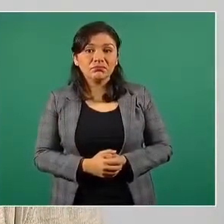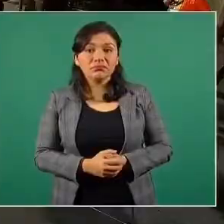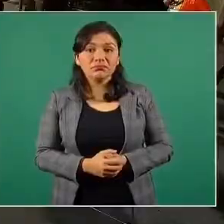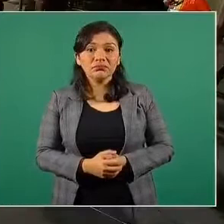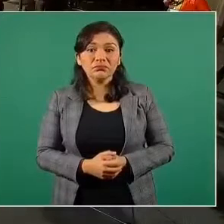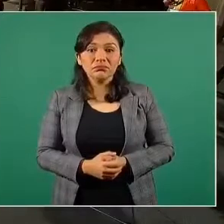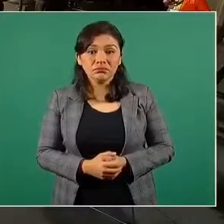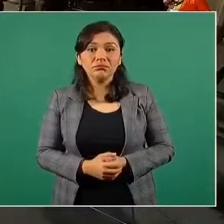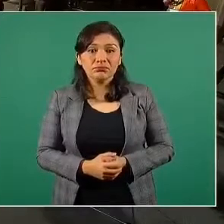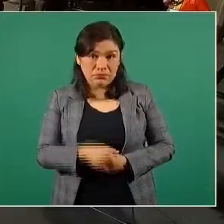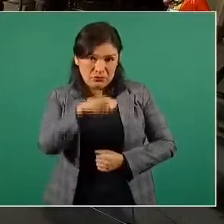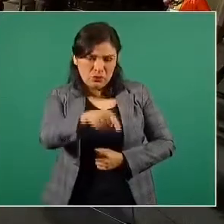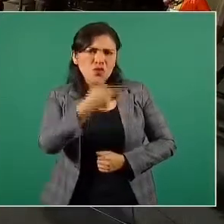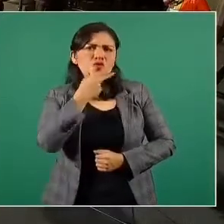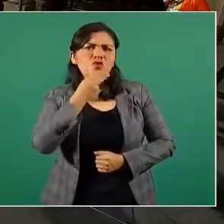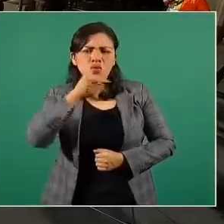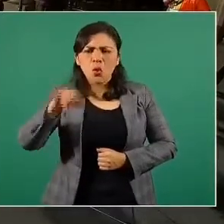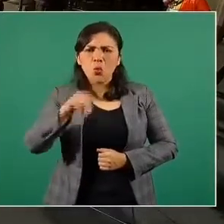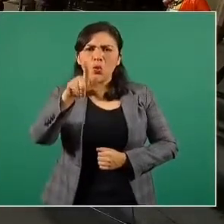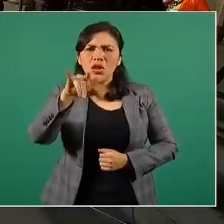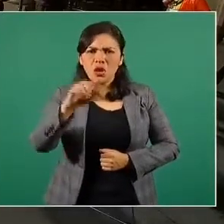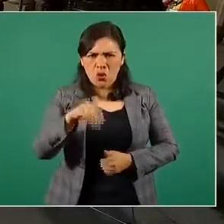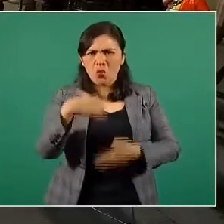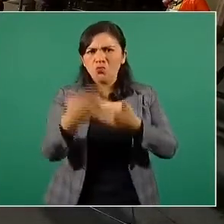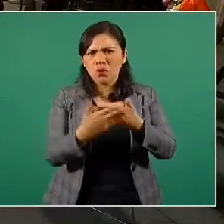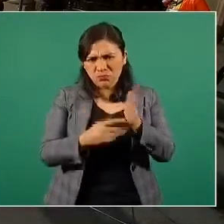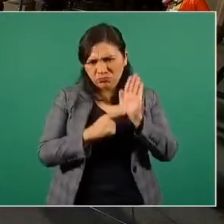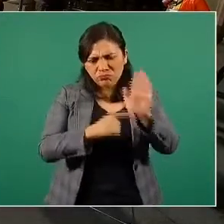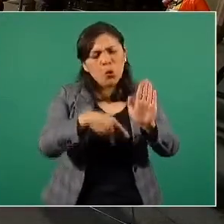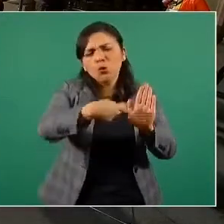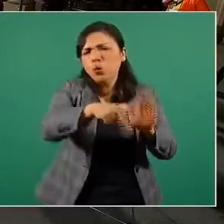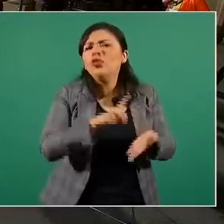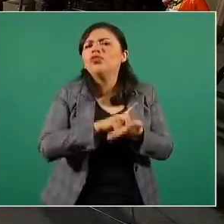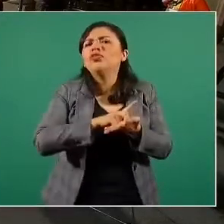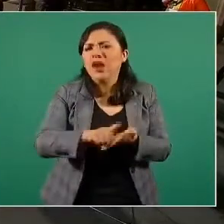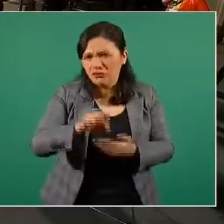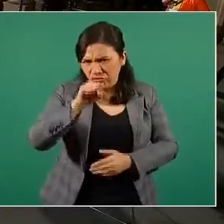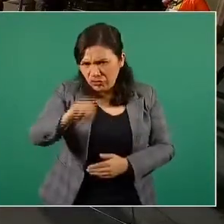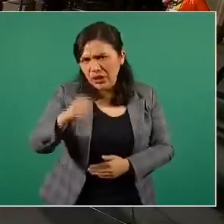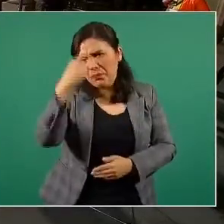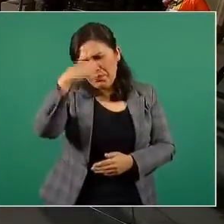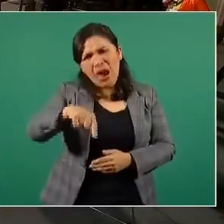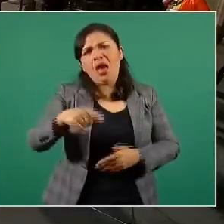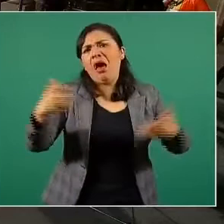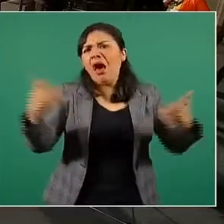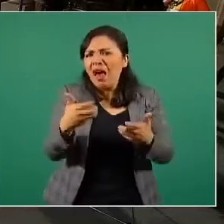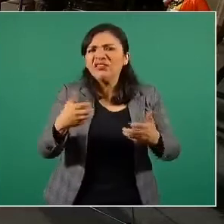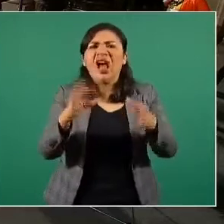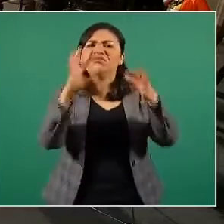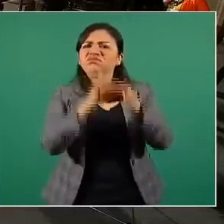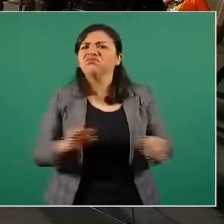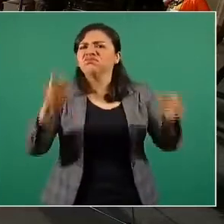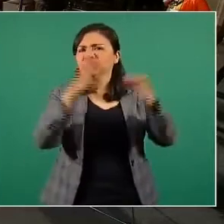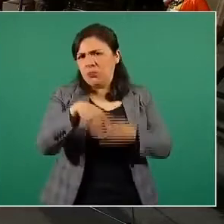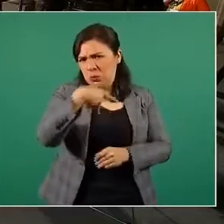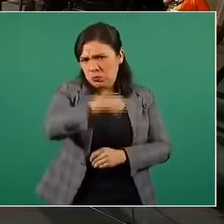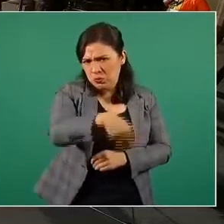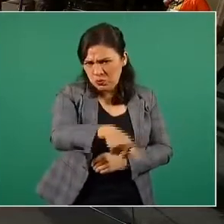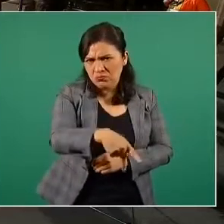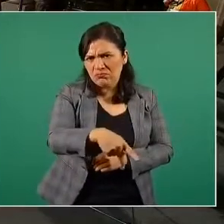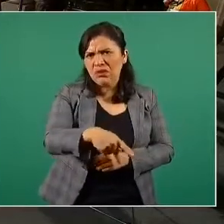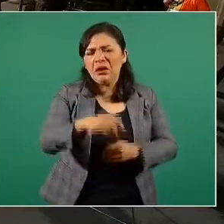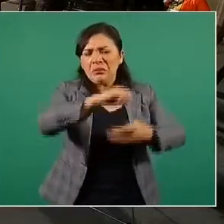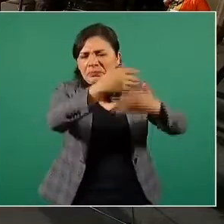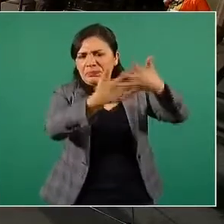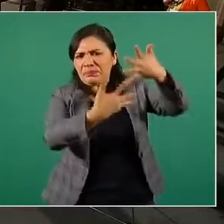Julio va a presentar, y además con todo su derecho, su legítimo derecho, todo el